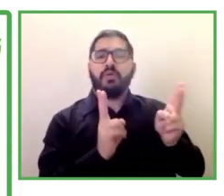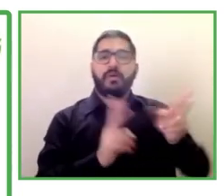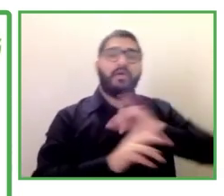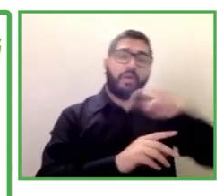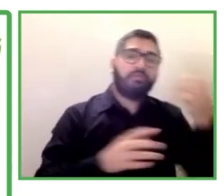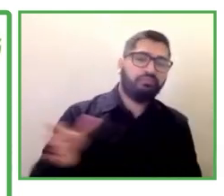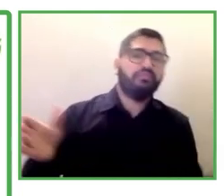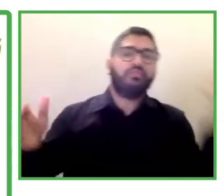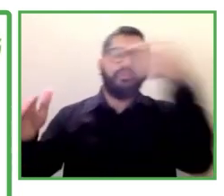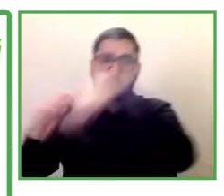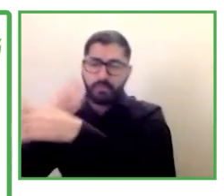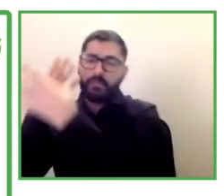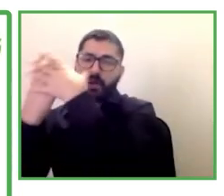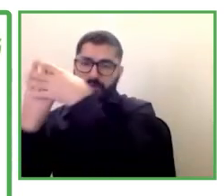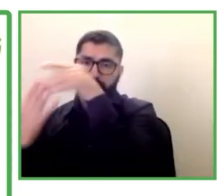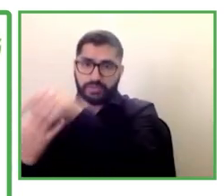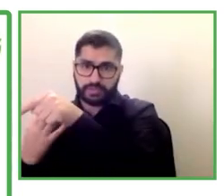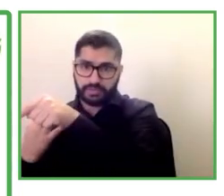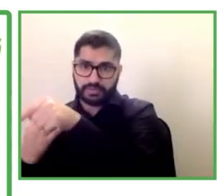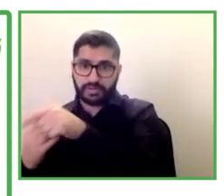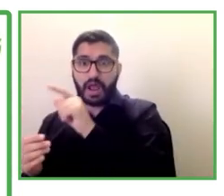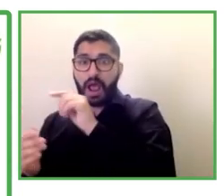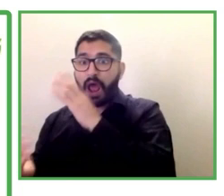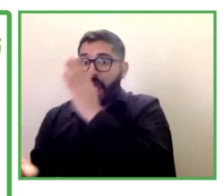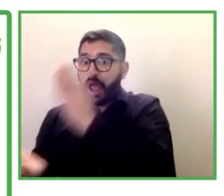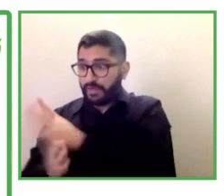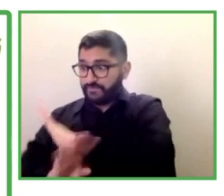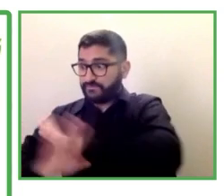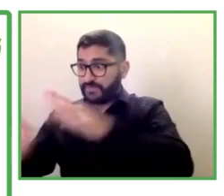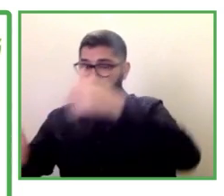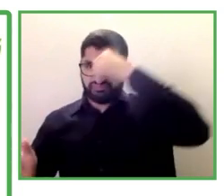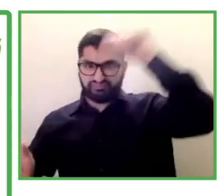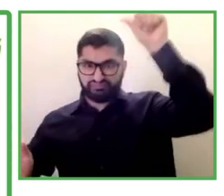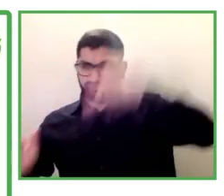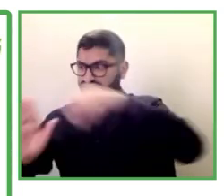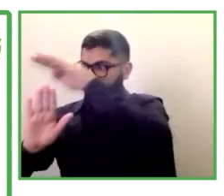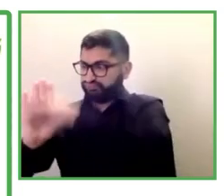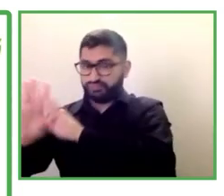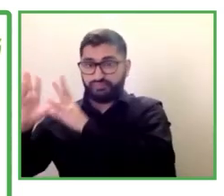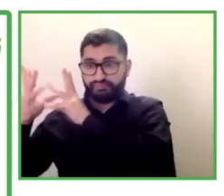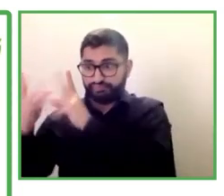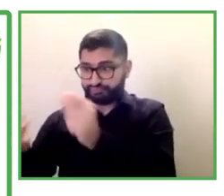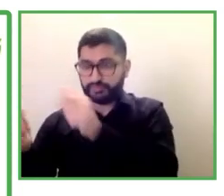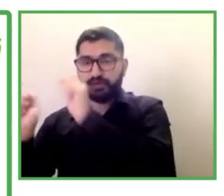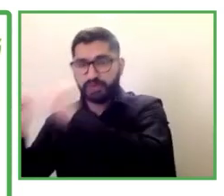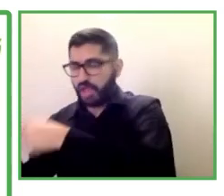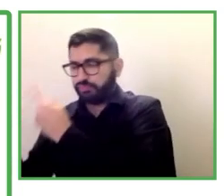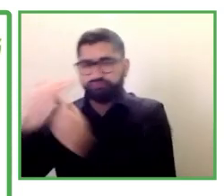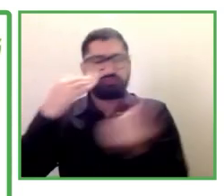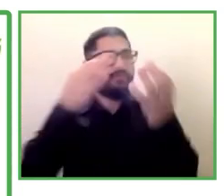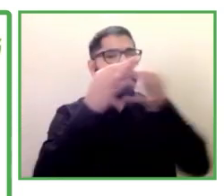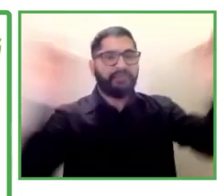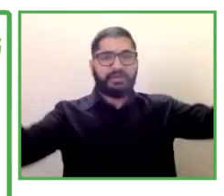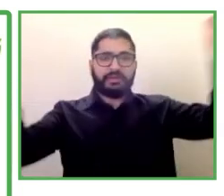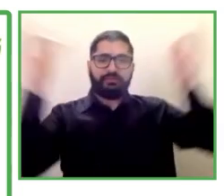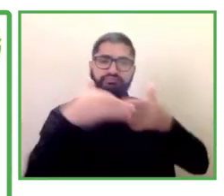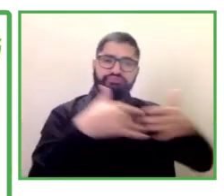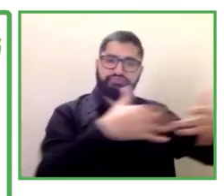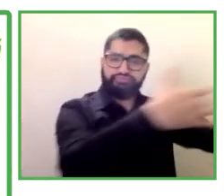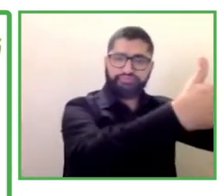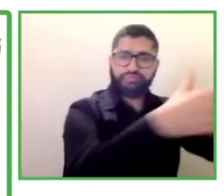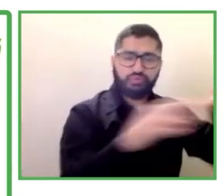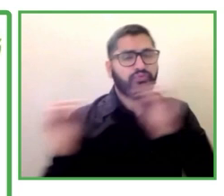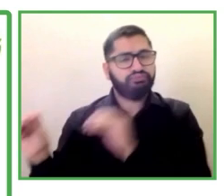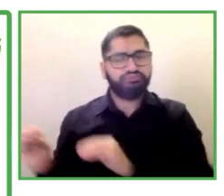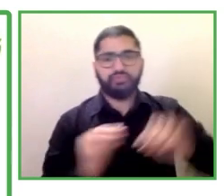a lo largo de estos años se ha extendido a otras 12 instituciones penitenciarias de toda España. En Alicante nos